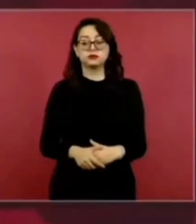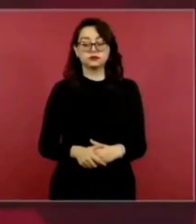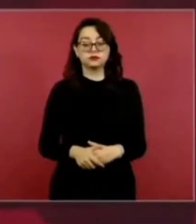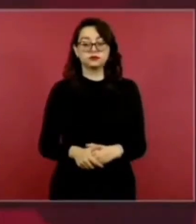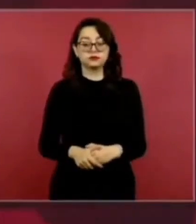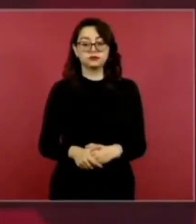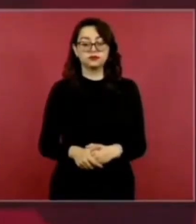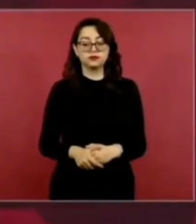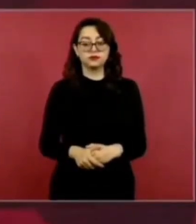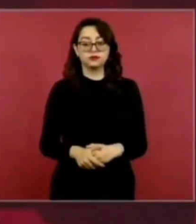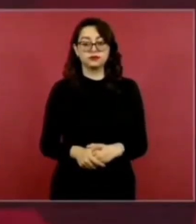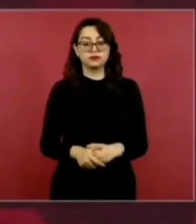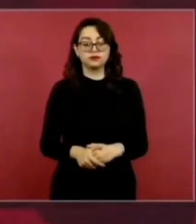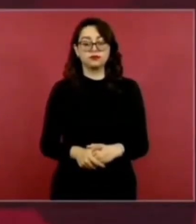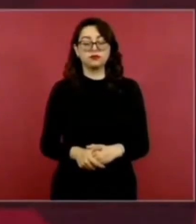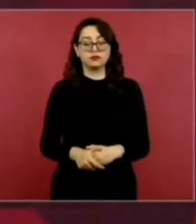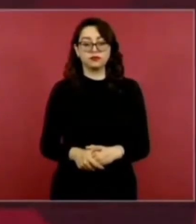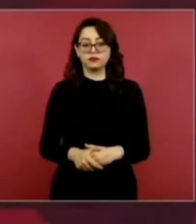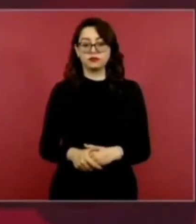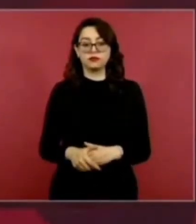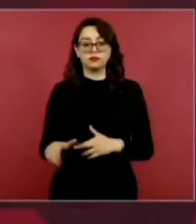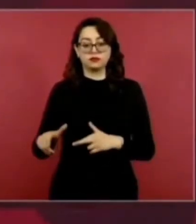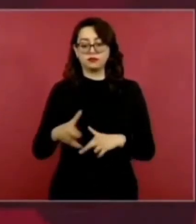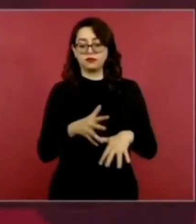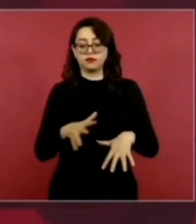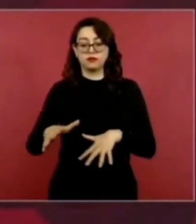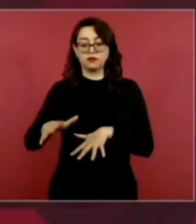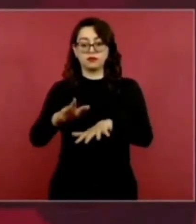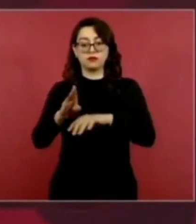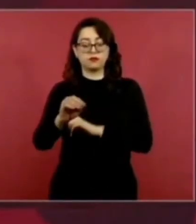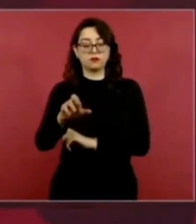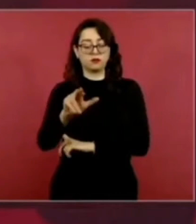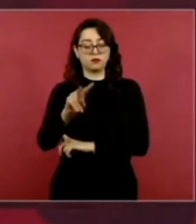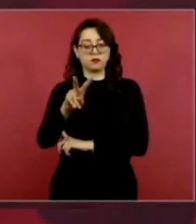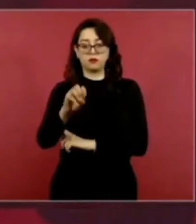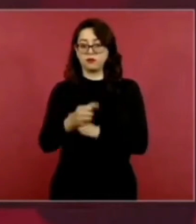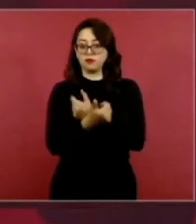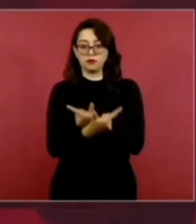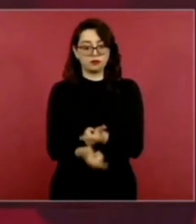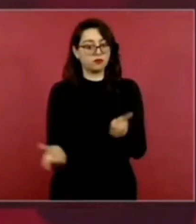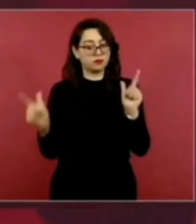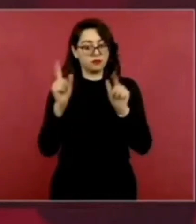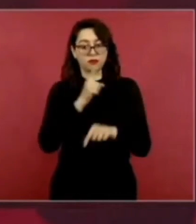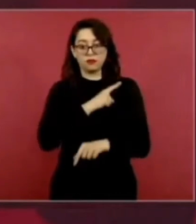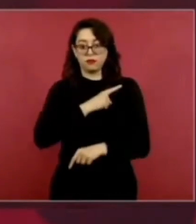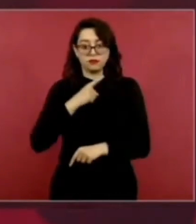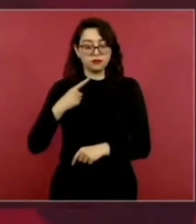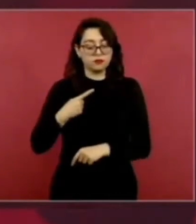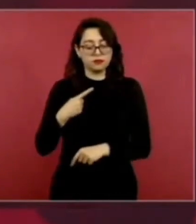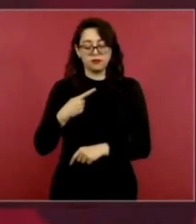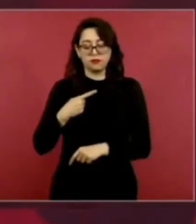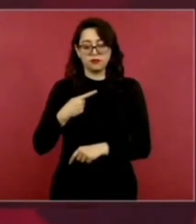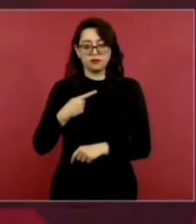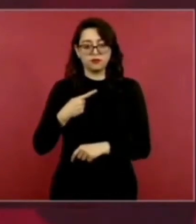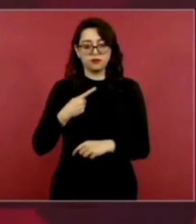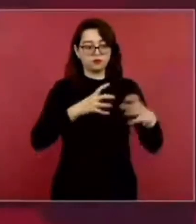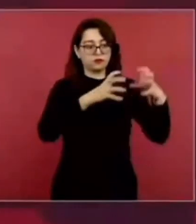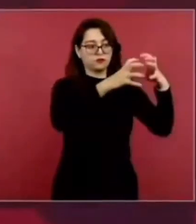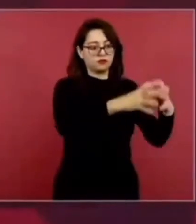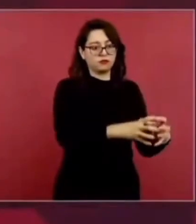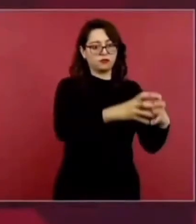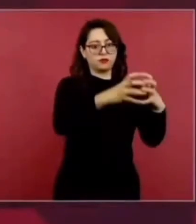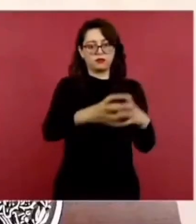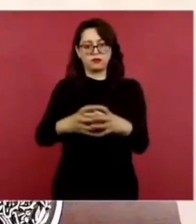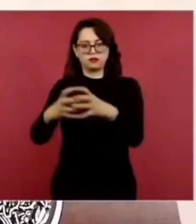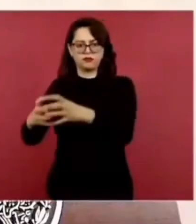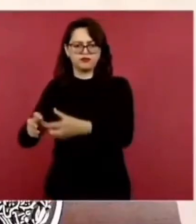el Río Bravo para que se deje de